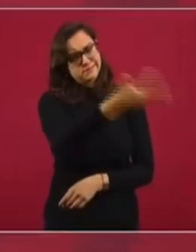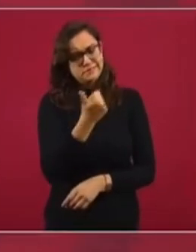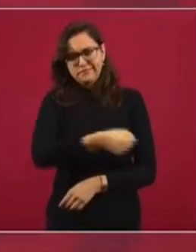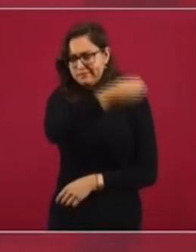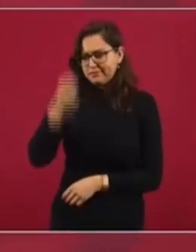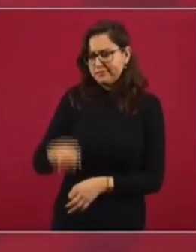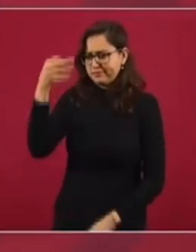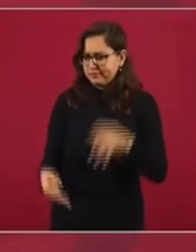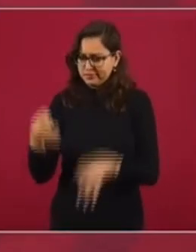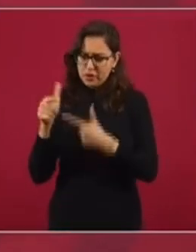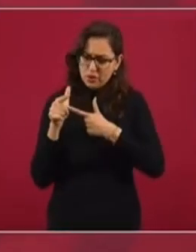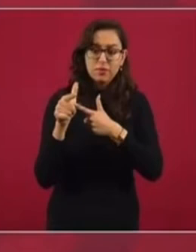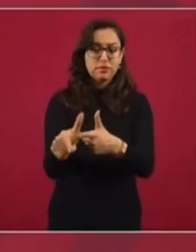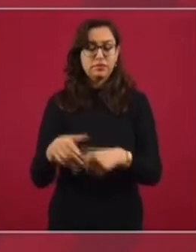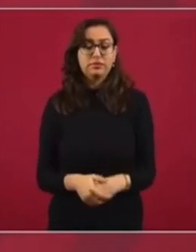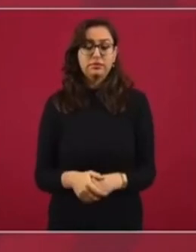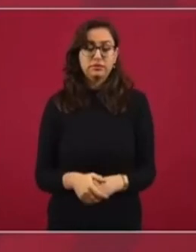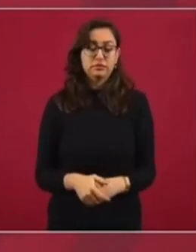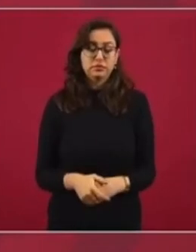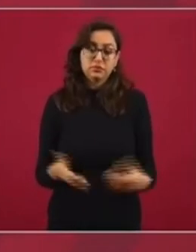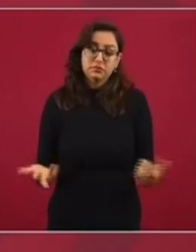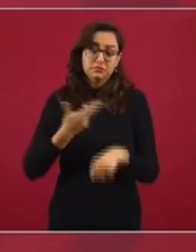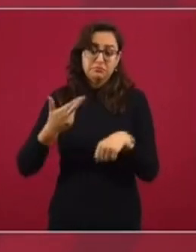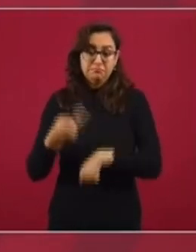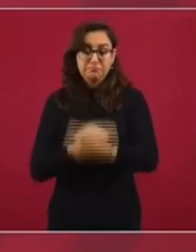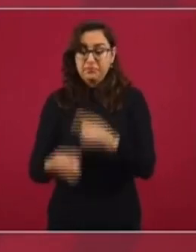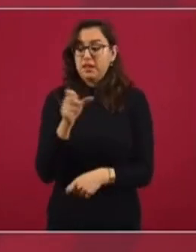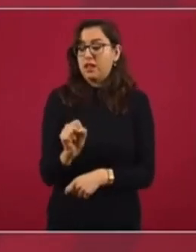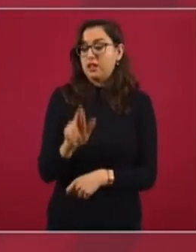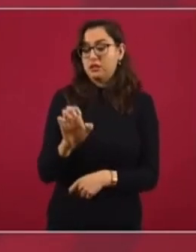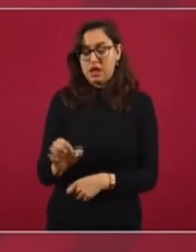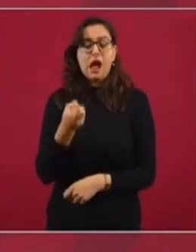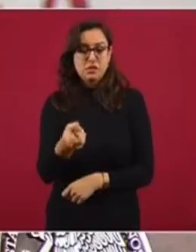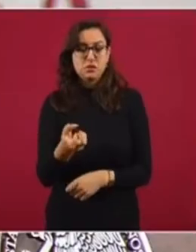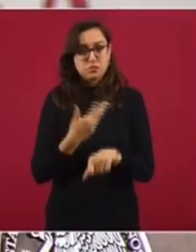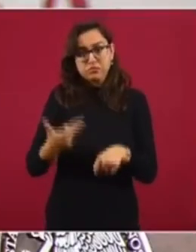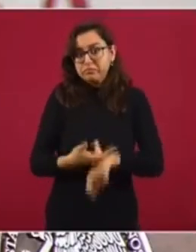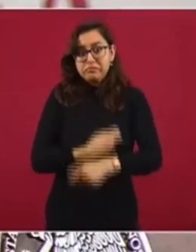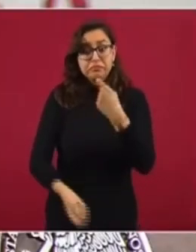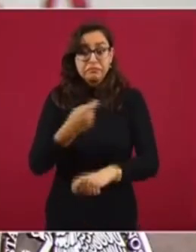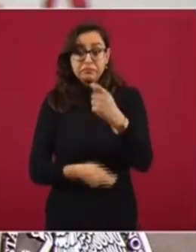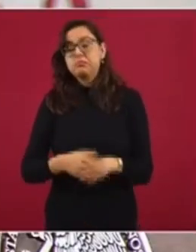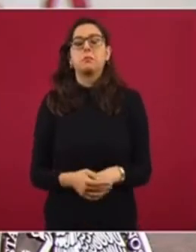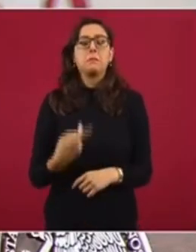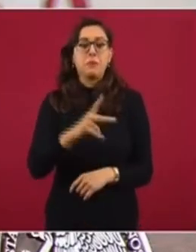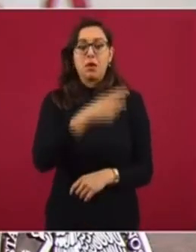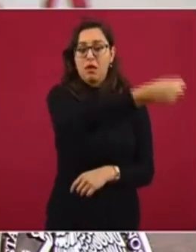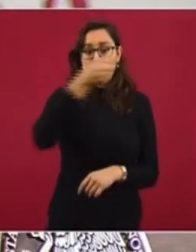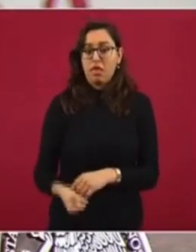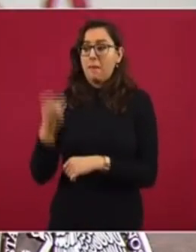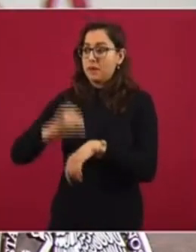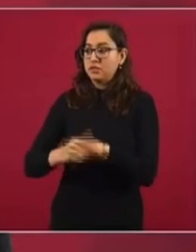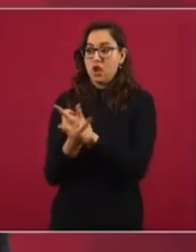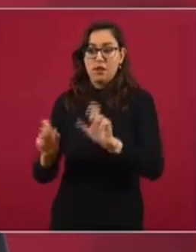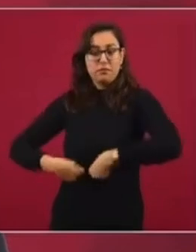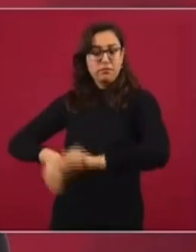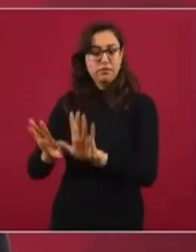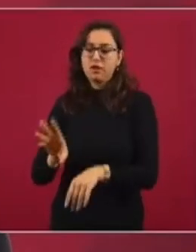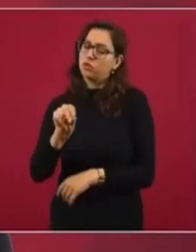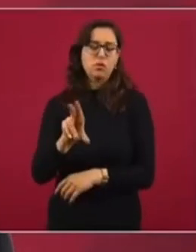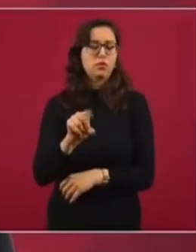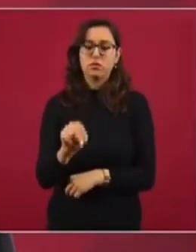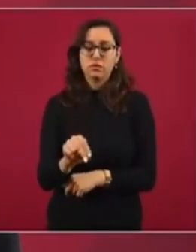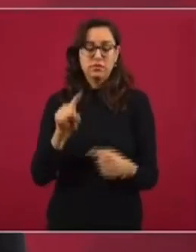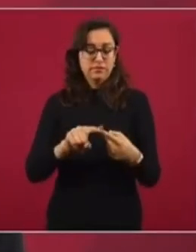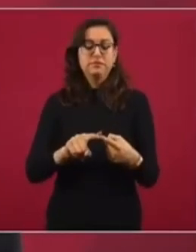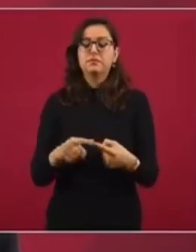y el trámite lo lleva a cabo la Secretaría de Relaciones Exteriores. Y es lo que se está haciendo. Pero no hay impunidad, no se fabrican delitos,